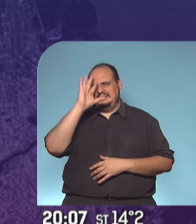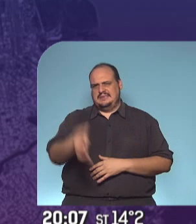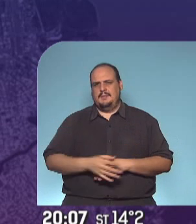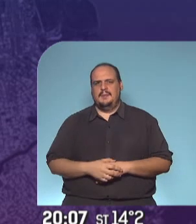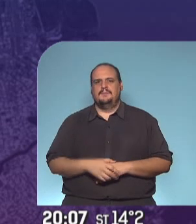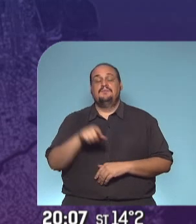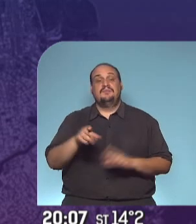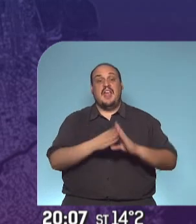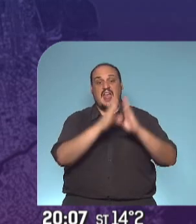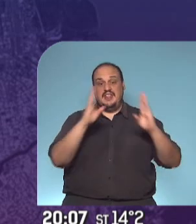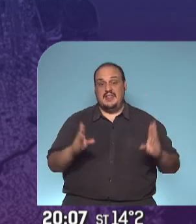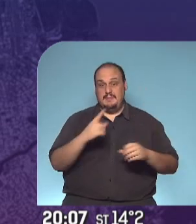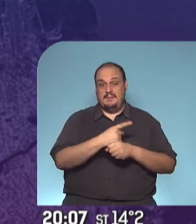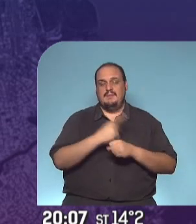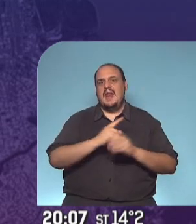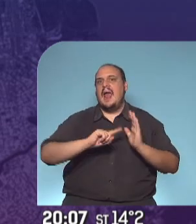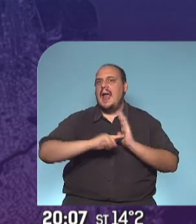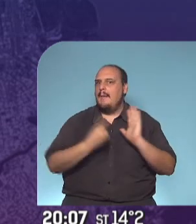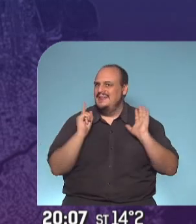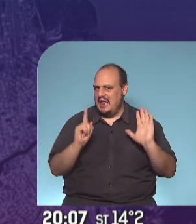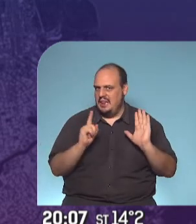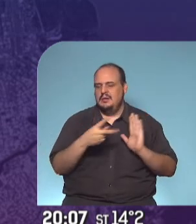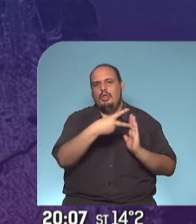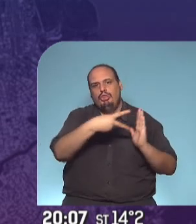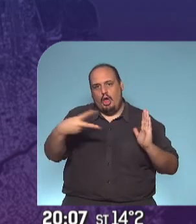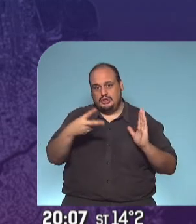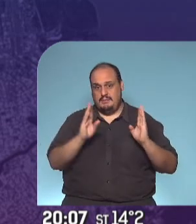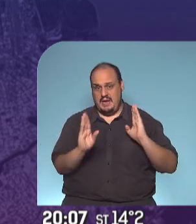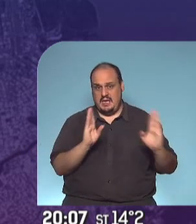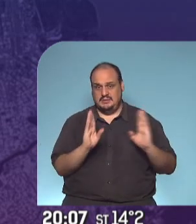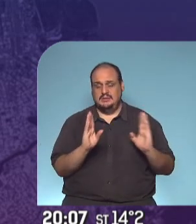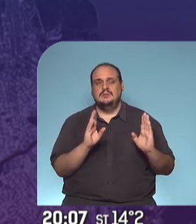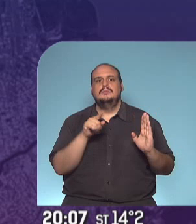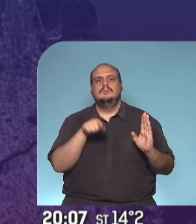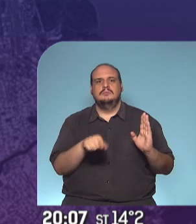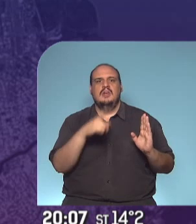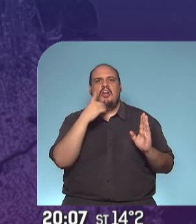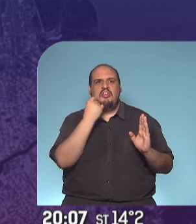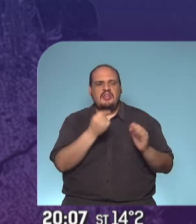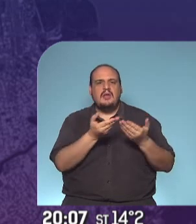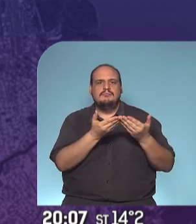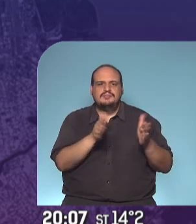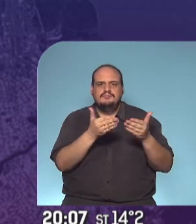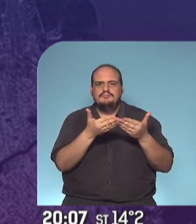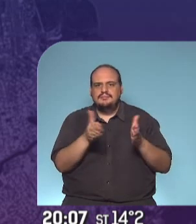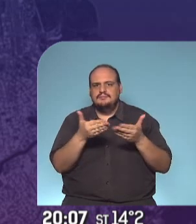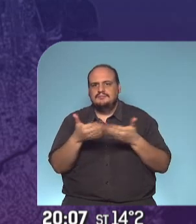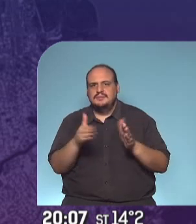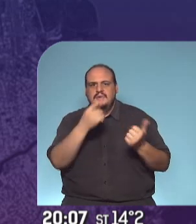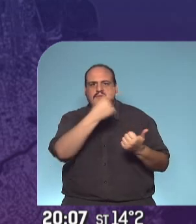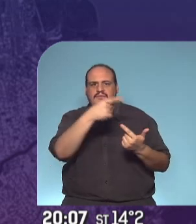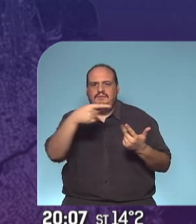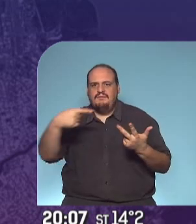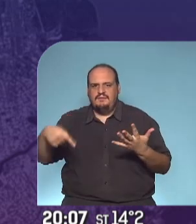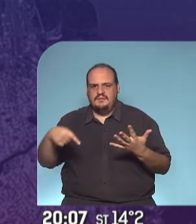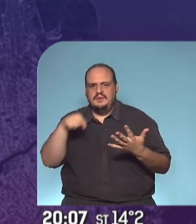etapa en la ciudad, Lucía, estas primeras dos semanas, tendrán distintos días para cada reapertura. Aquí estamos